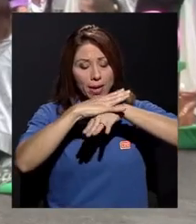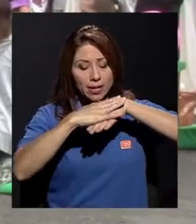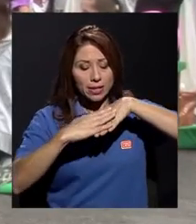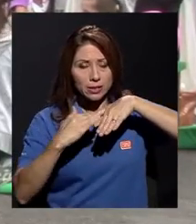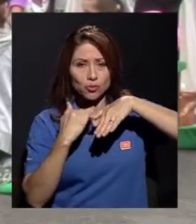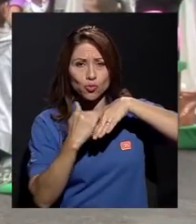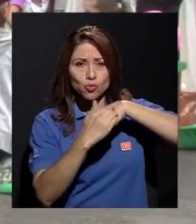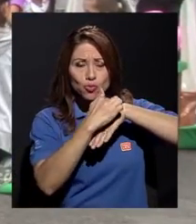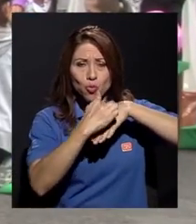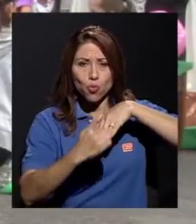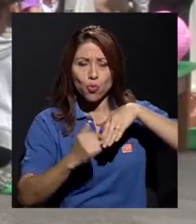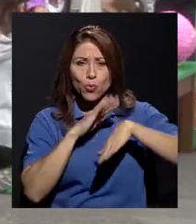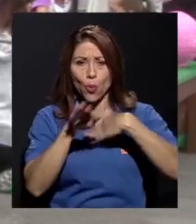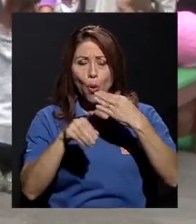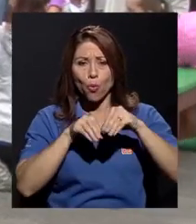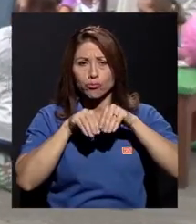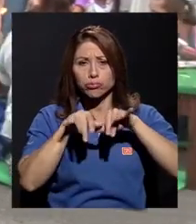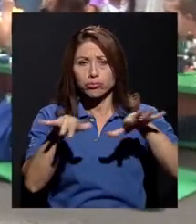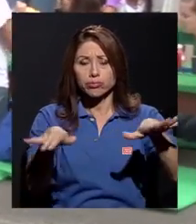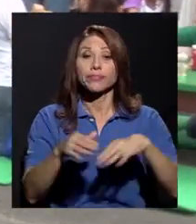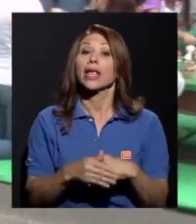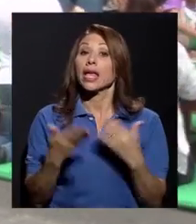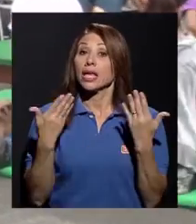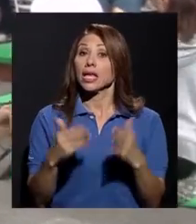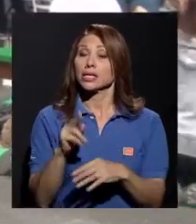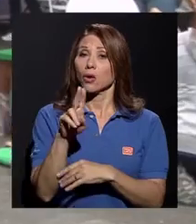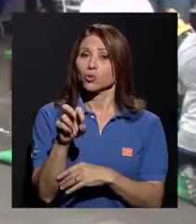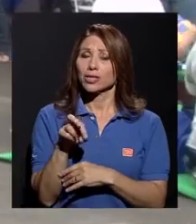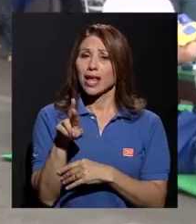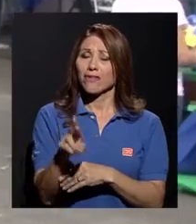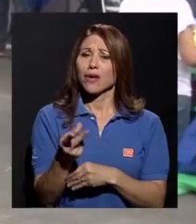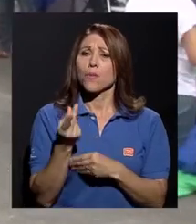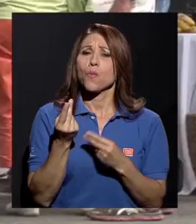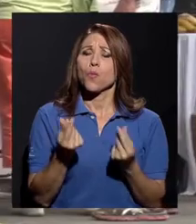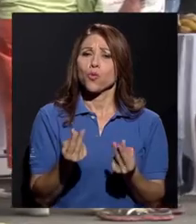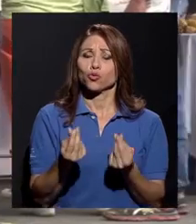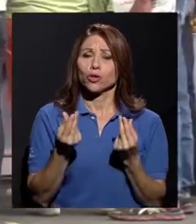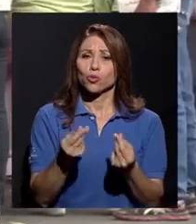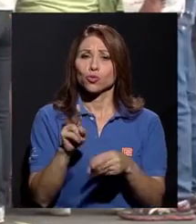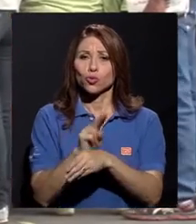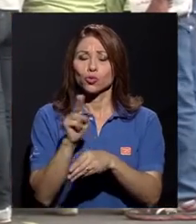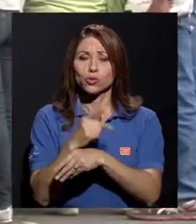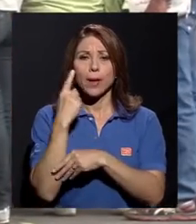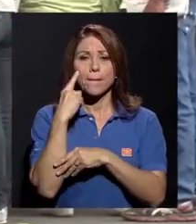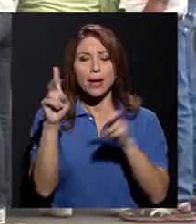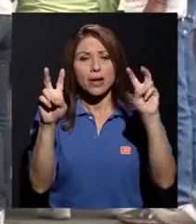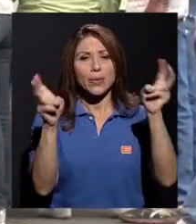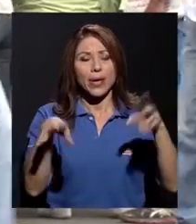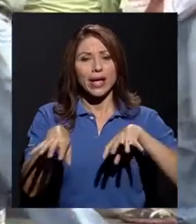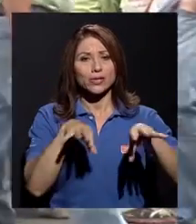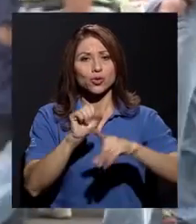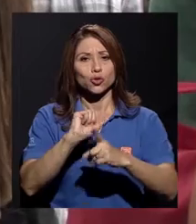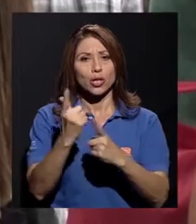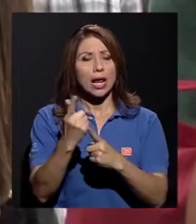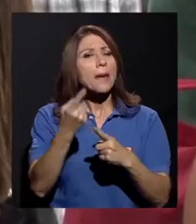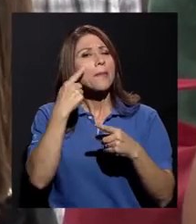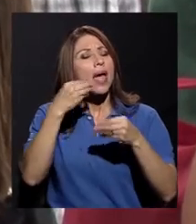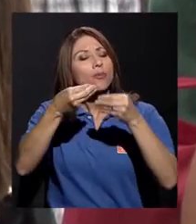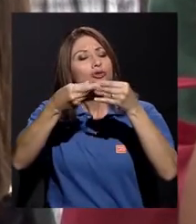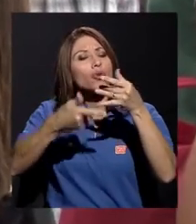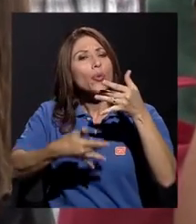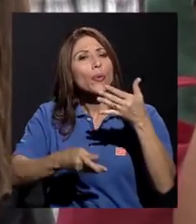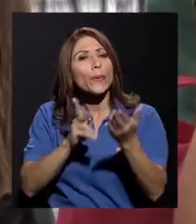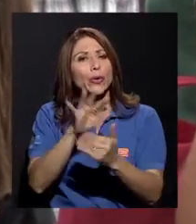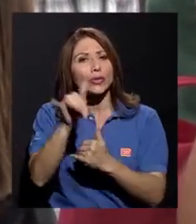precisamente la UCR invierte gran parte de recursos en el eje de acción social. Veamos la cantidad de proyectos